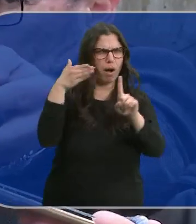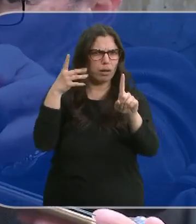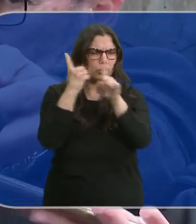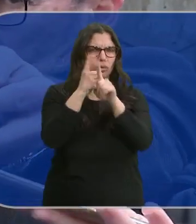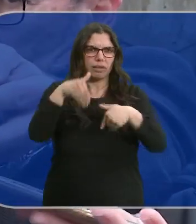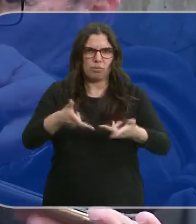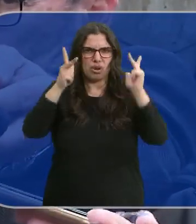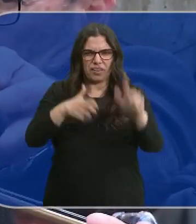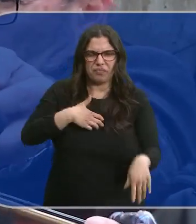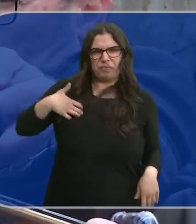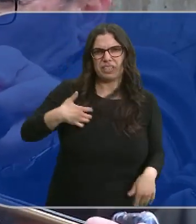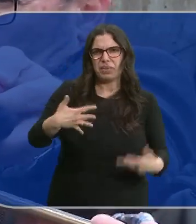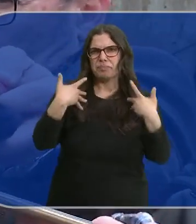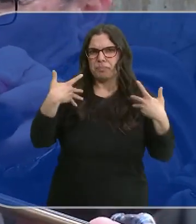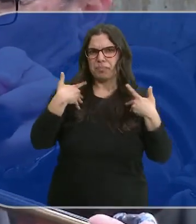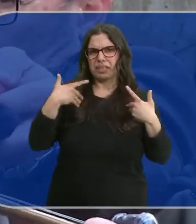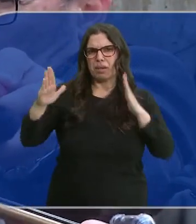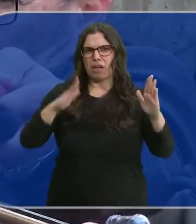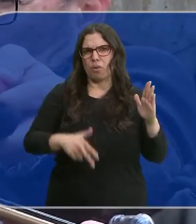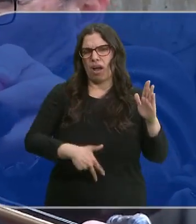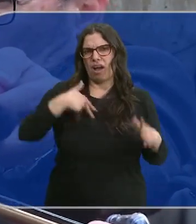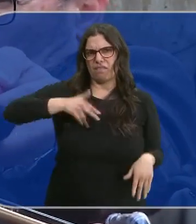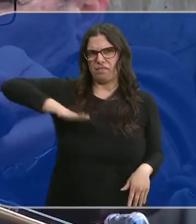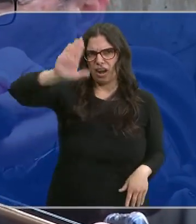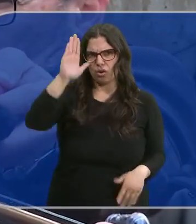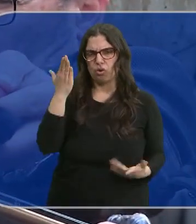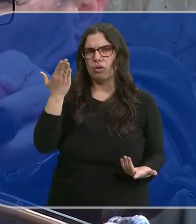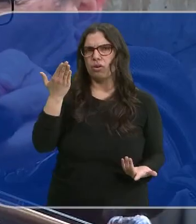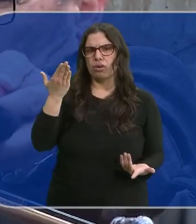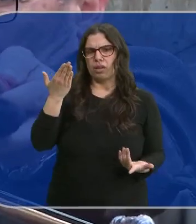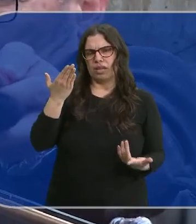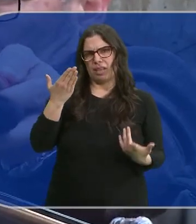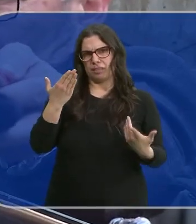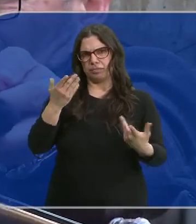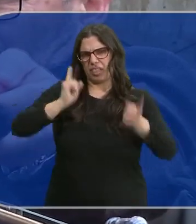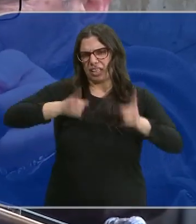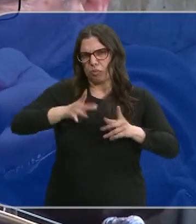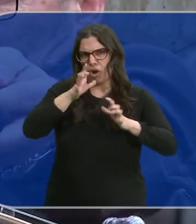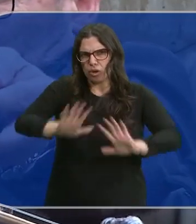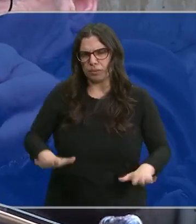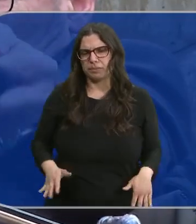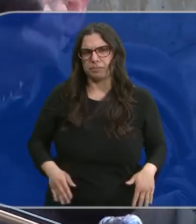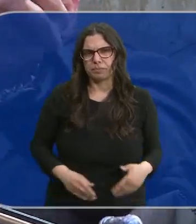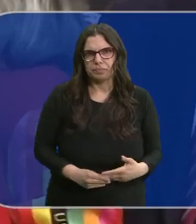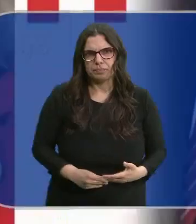luego esta ofensa a las víctimas del franquismo y de la cruel dictadura.